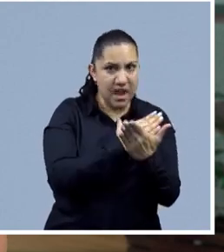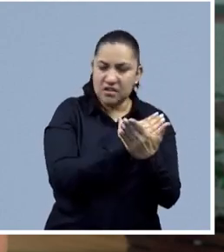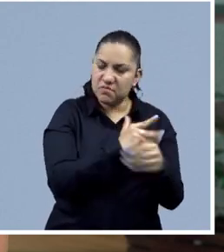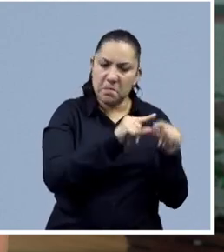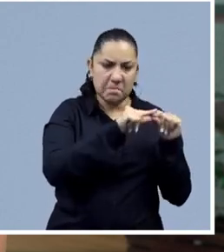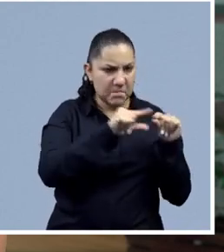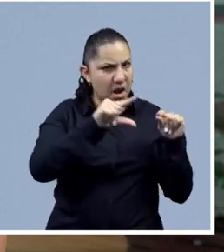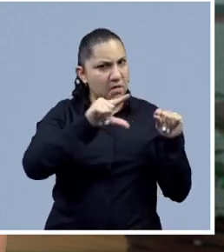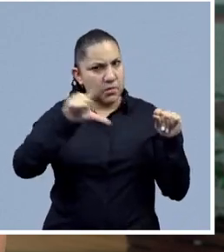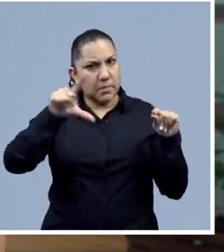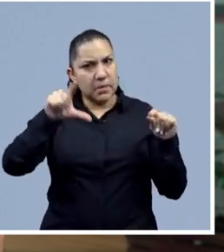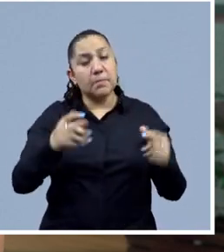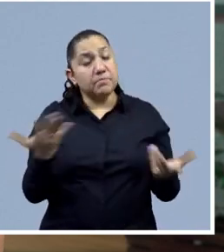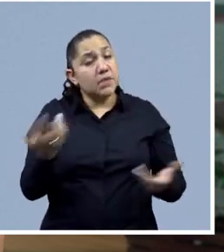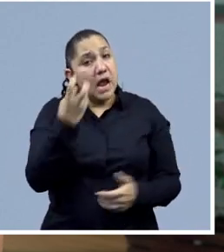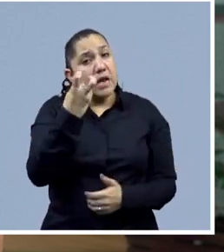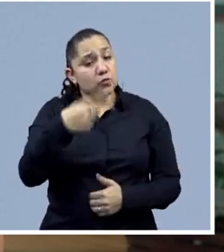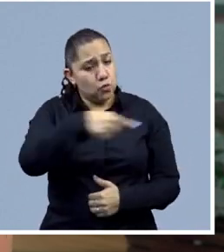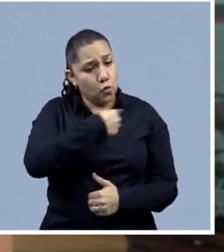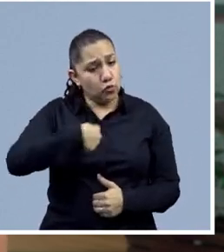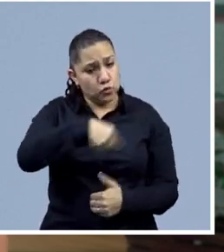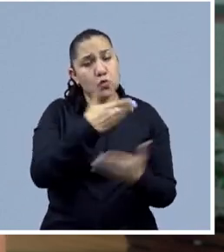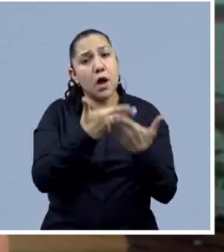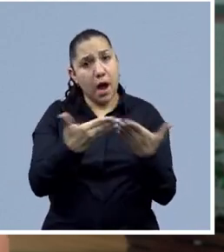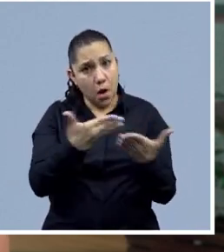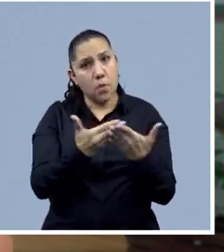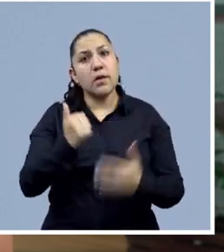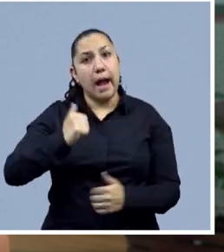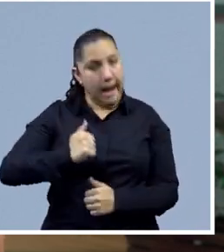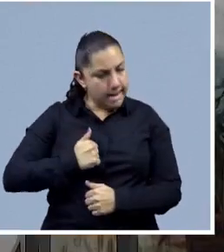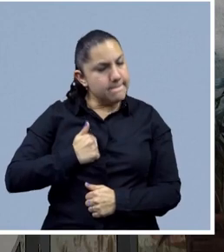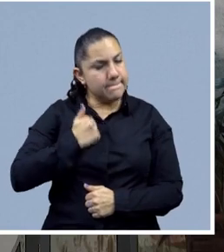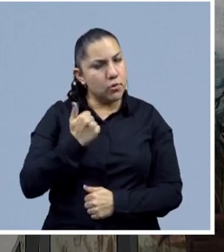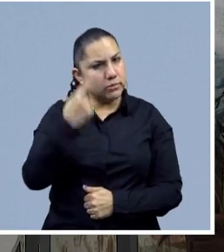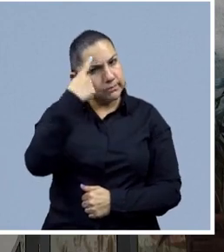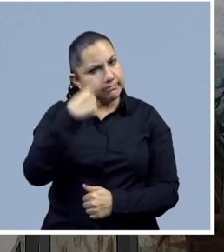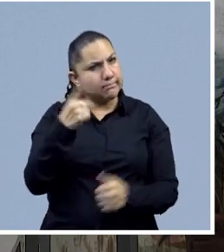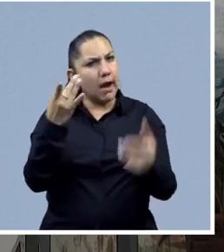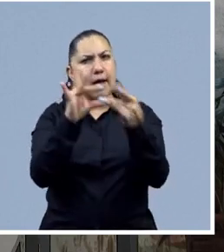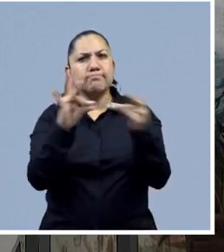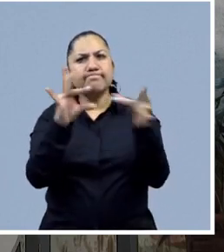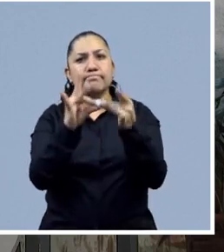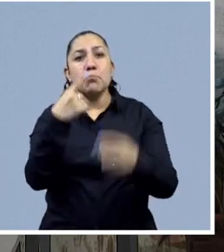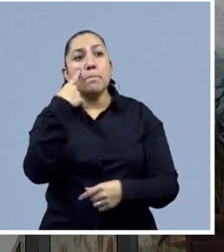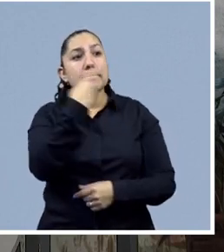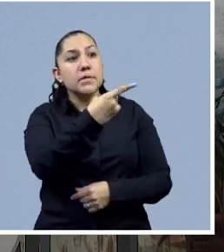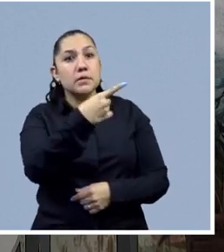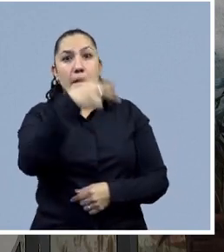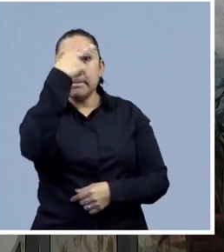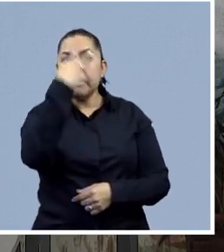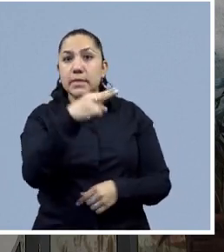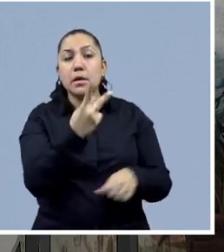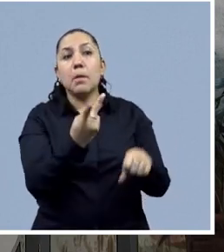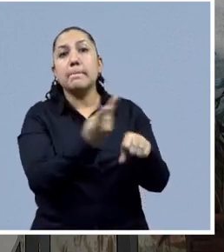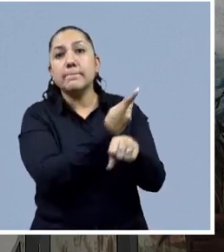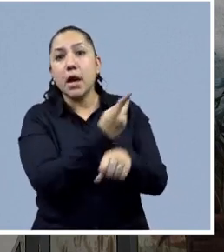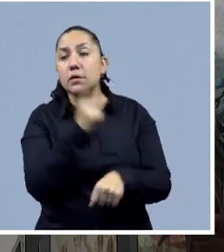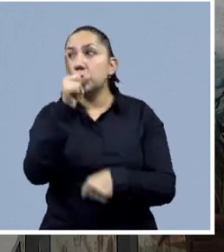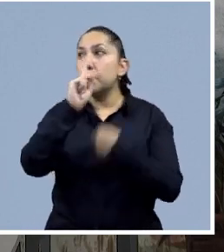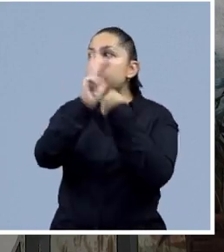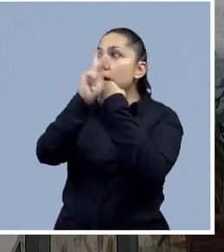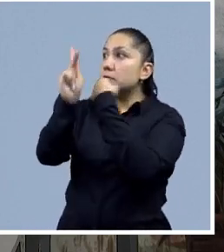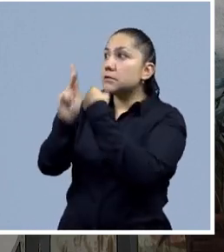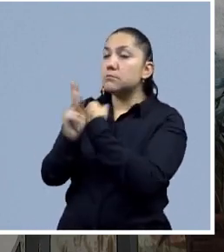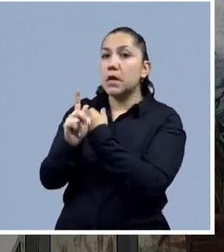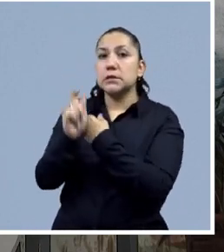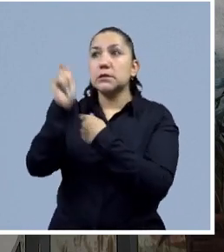Además, Pau, es importante mencionar que justamente aprovechamos estos espacios no solo para informar sobre la situación que se está viviendo actualmente y